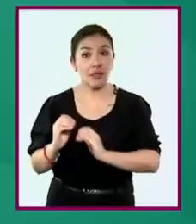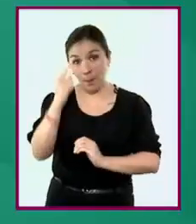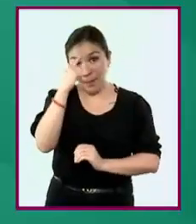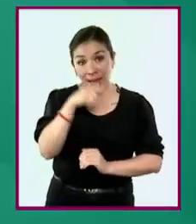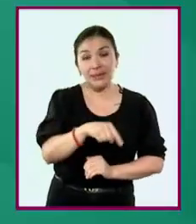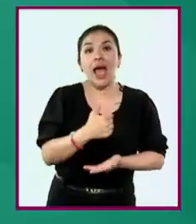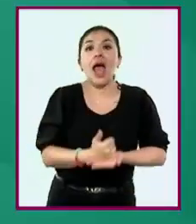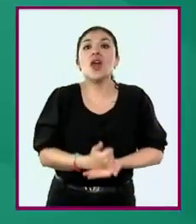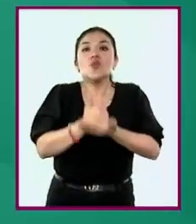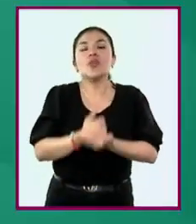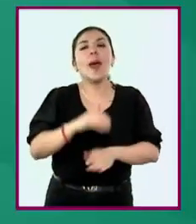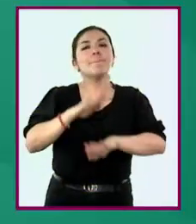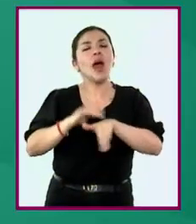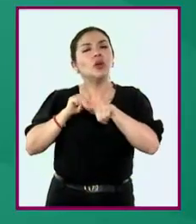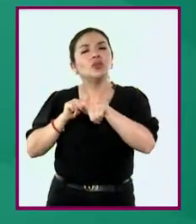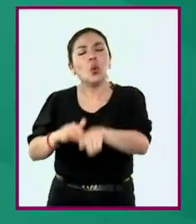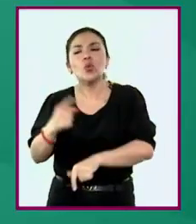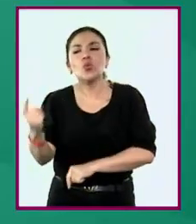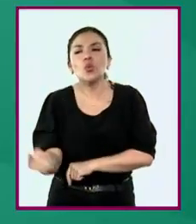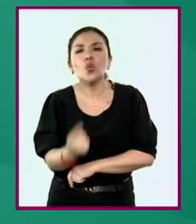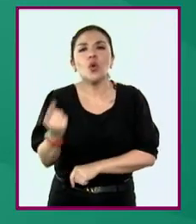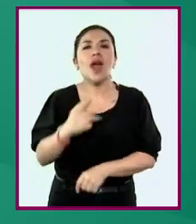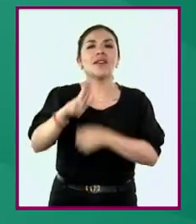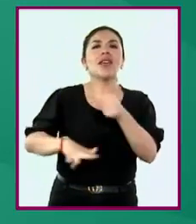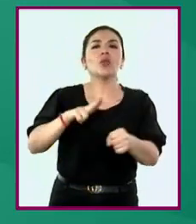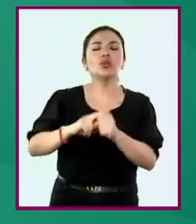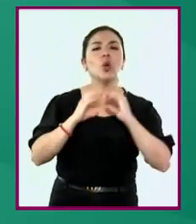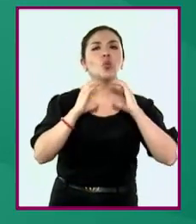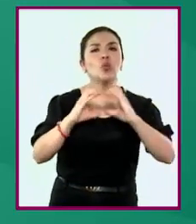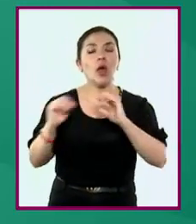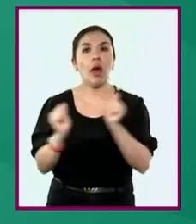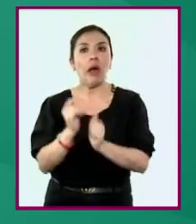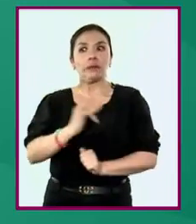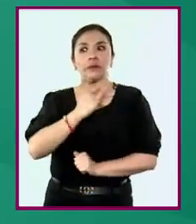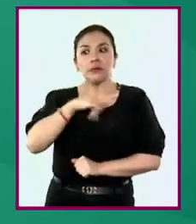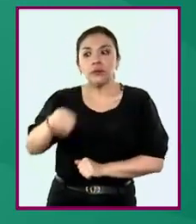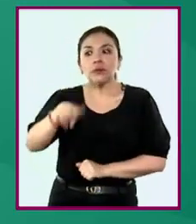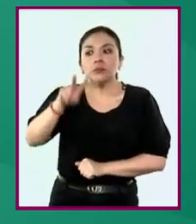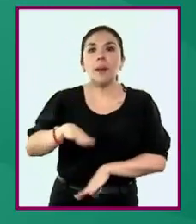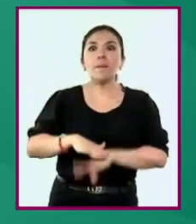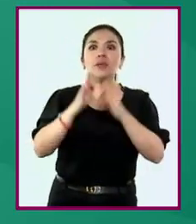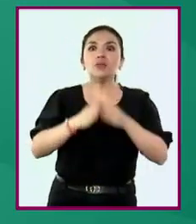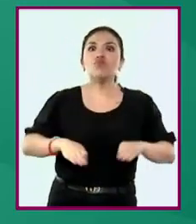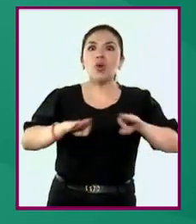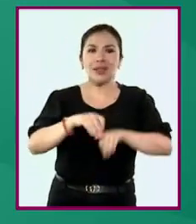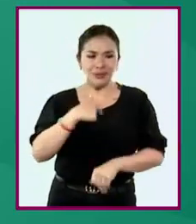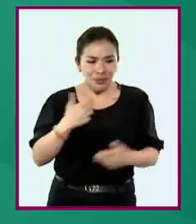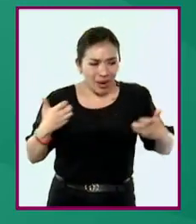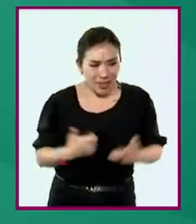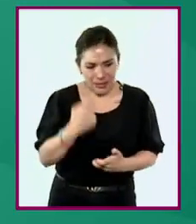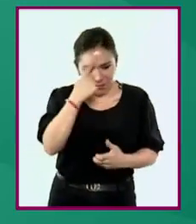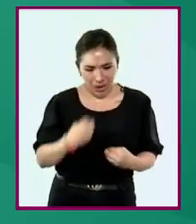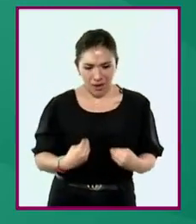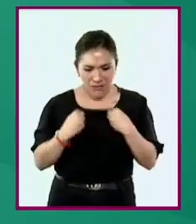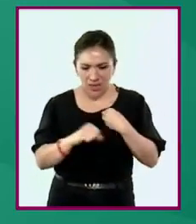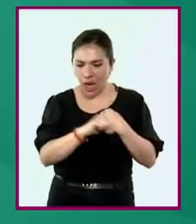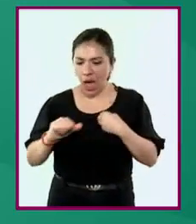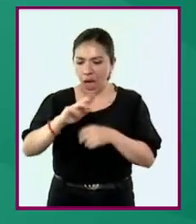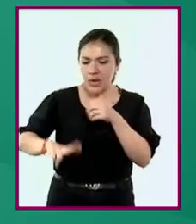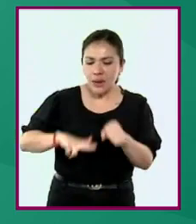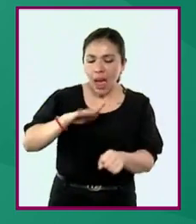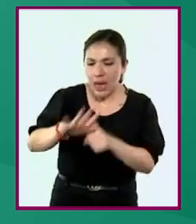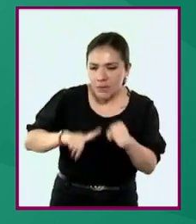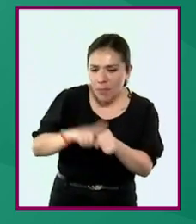contribuyan a preservar la naturaleza a partir de que reconozcan la importancia de sus acciones para la vida de los